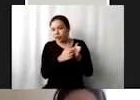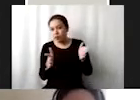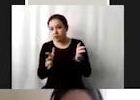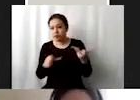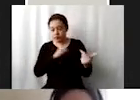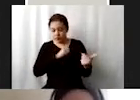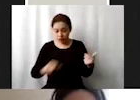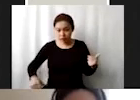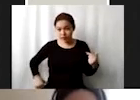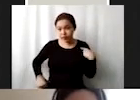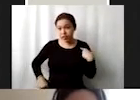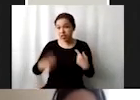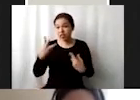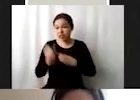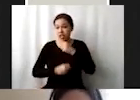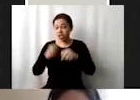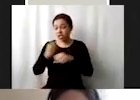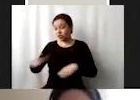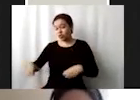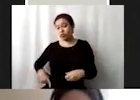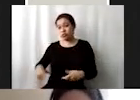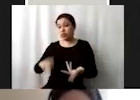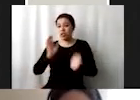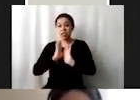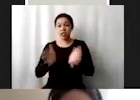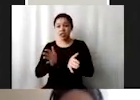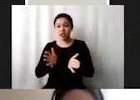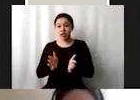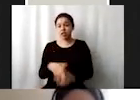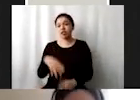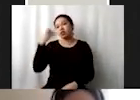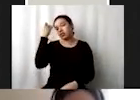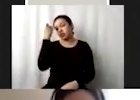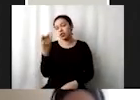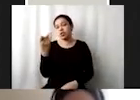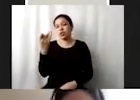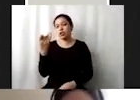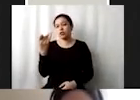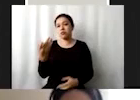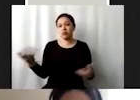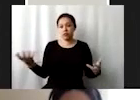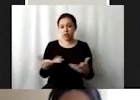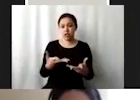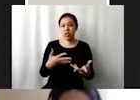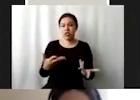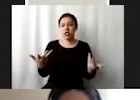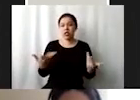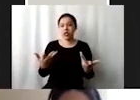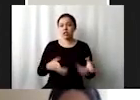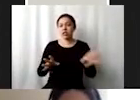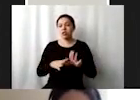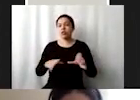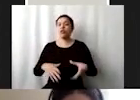solo lo tiene unos tres años y mucho de ese tiempo lo pasa haciendo campaña política que realmente